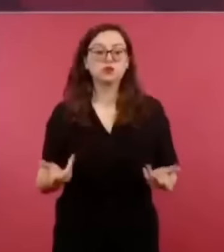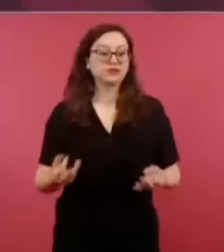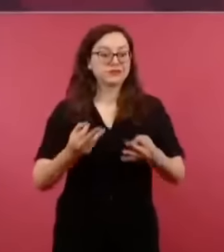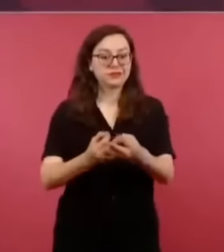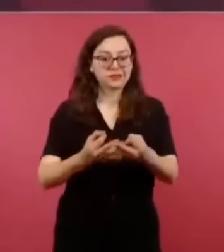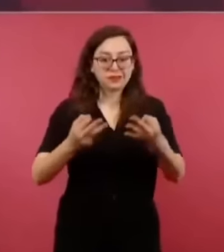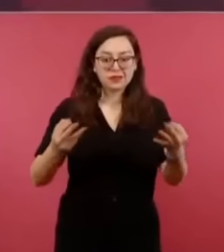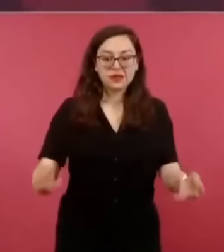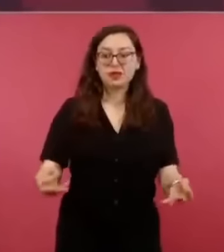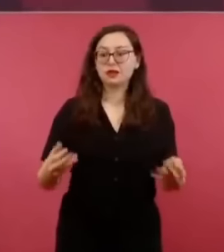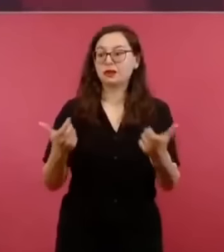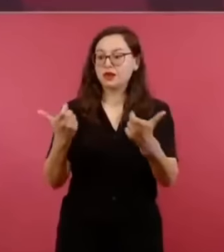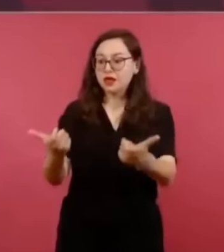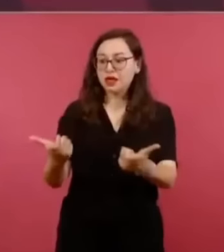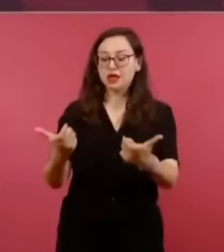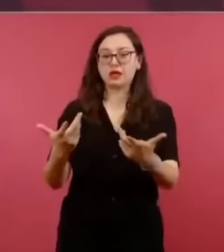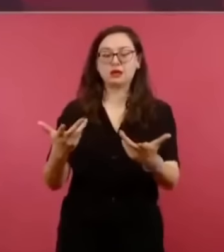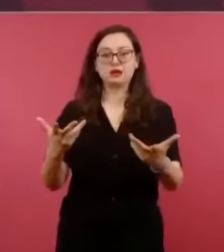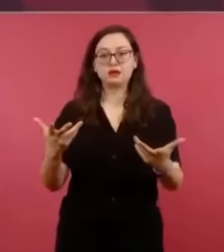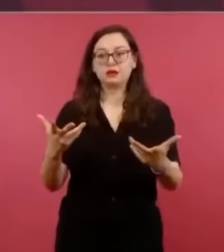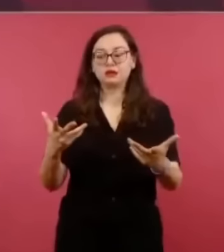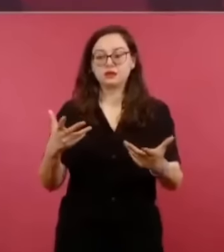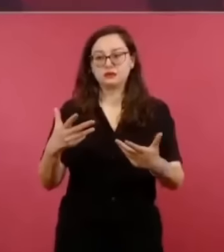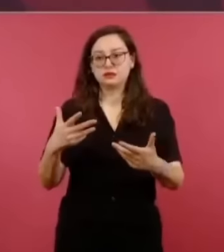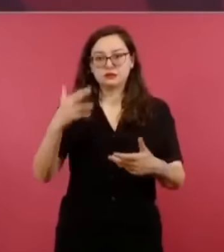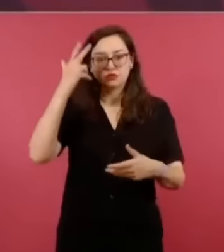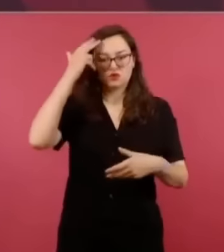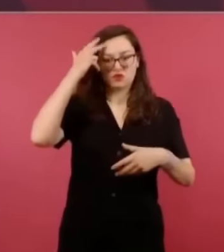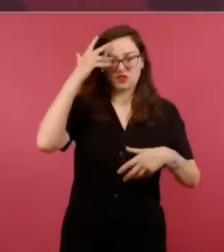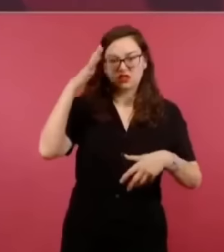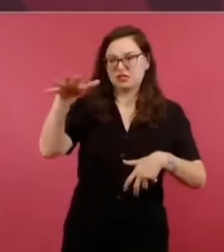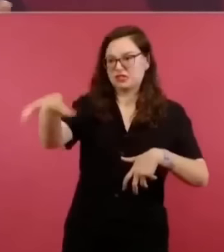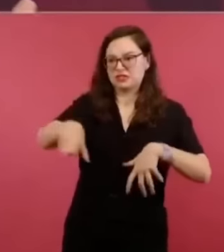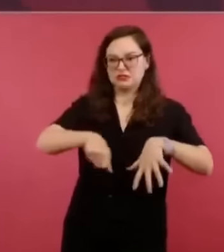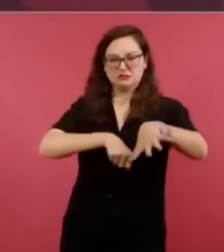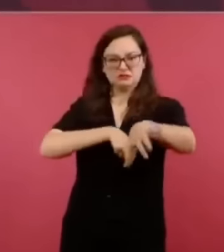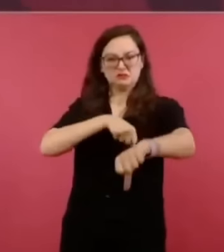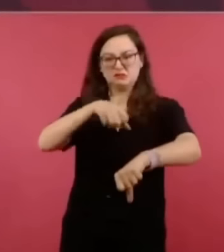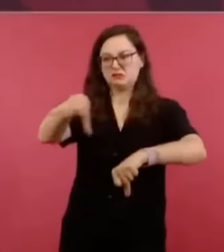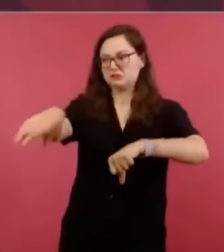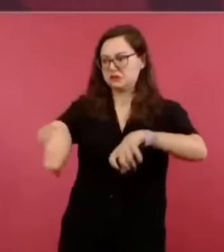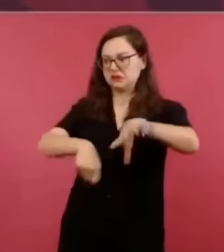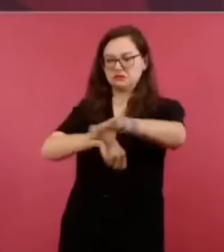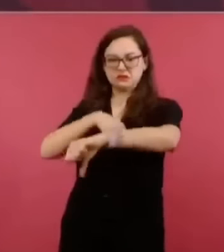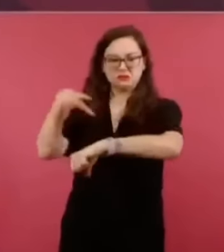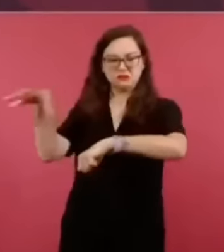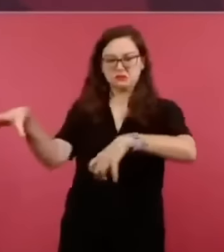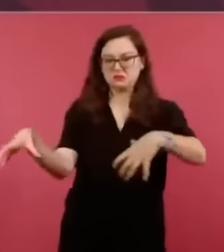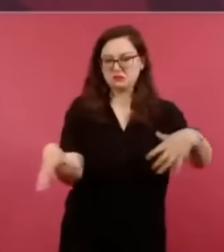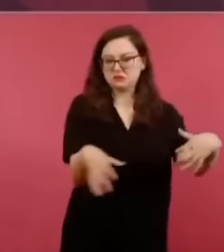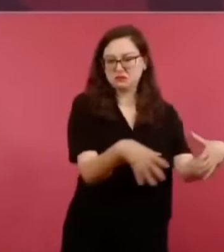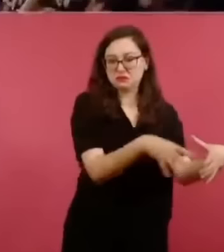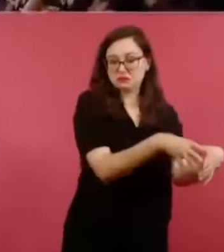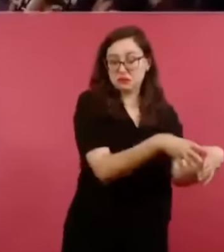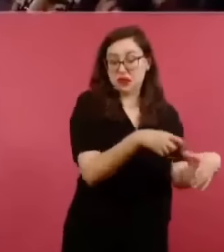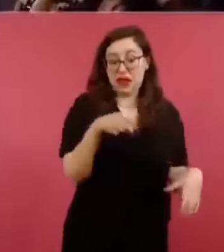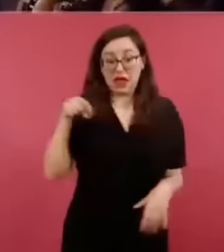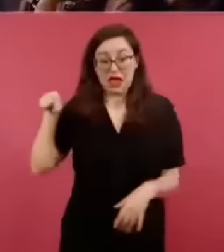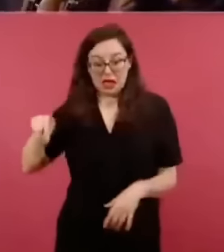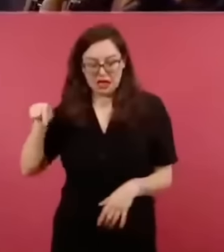en pocas manos, dicho por uno de ellos, por Bulnes.